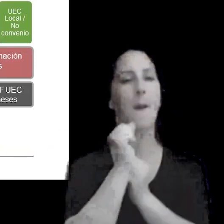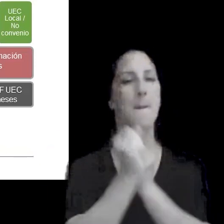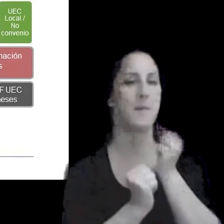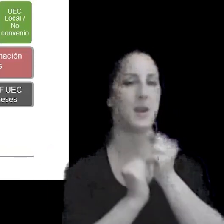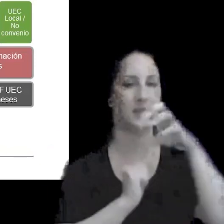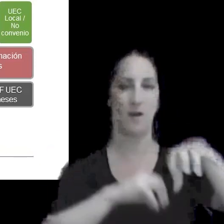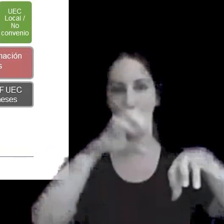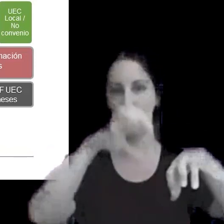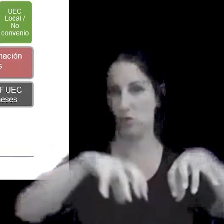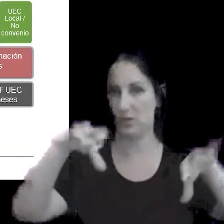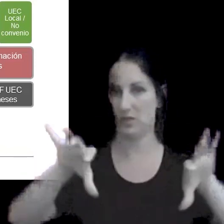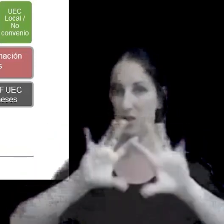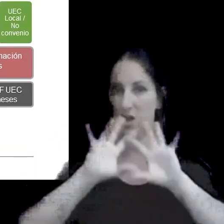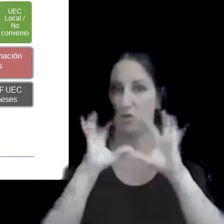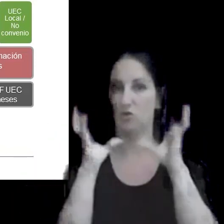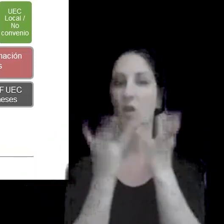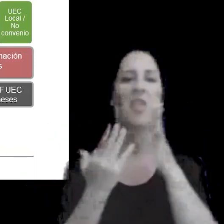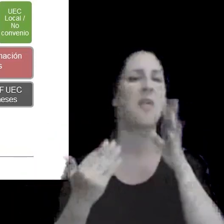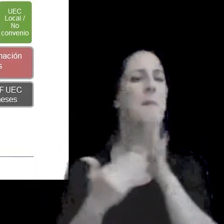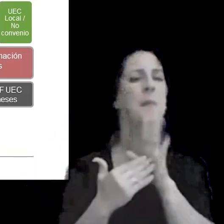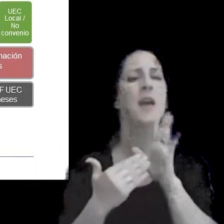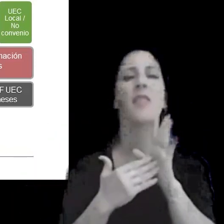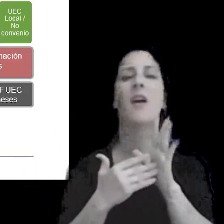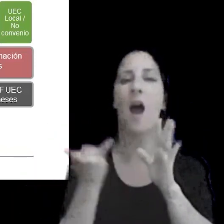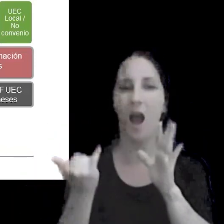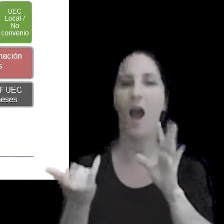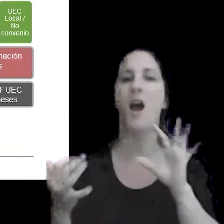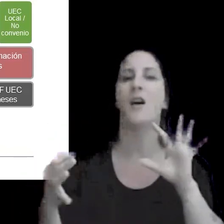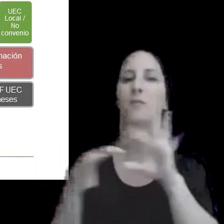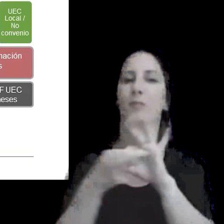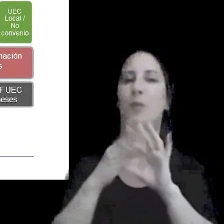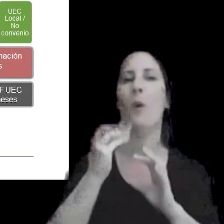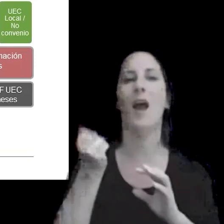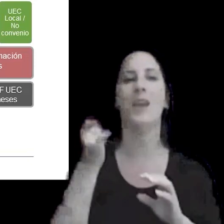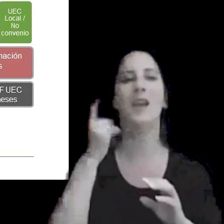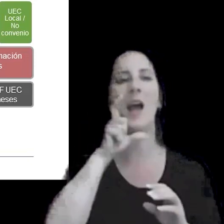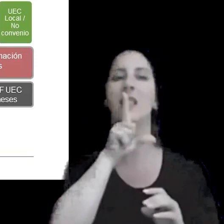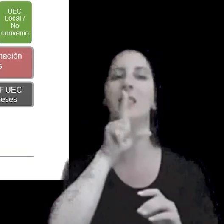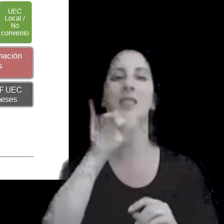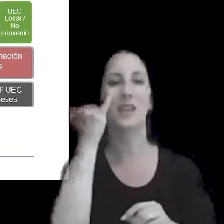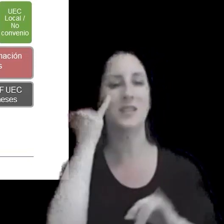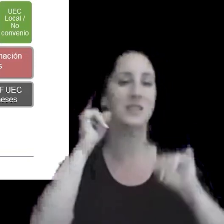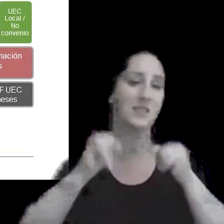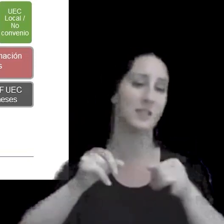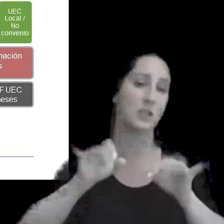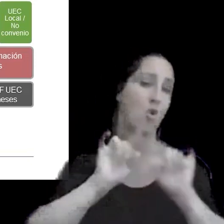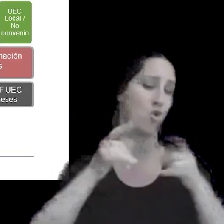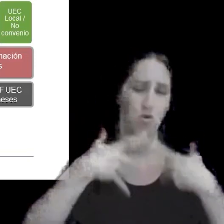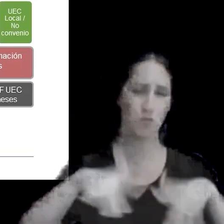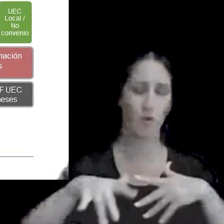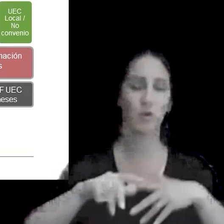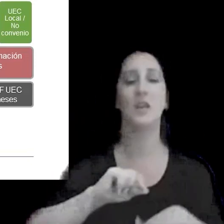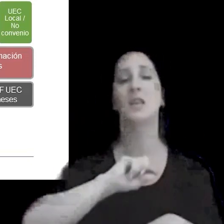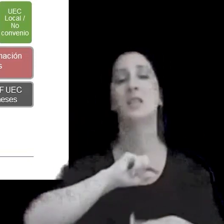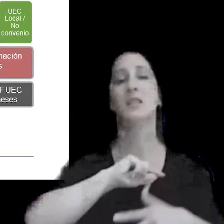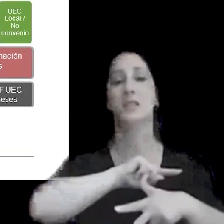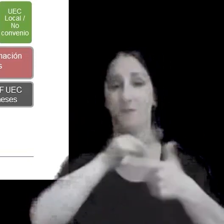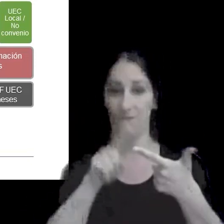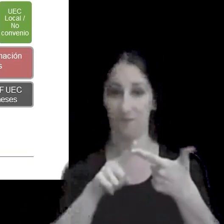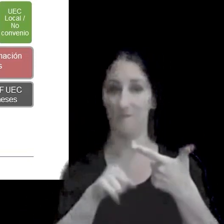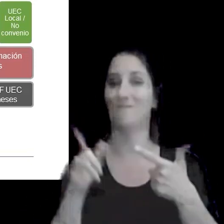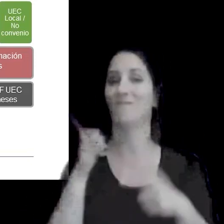con independencia de si el grupo estado no alcanzado por country by country y el segunda notificación que es